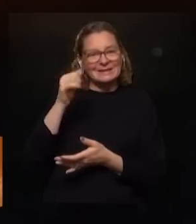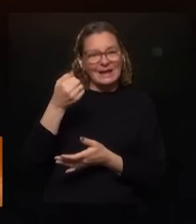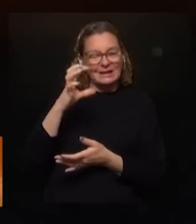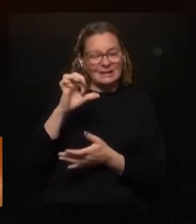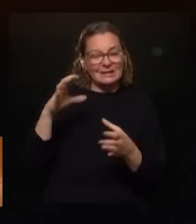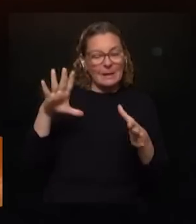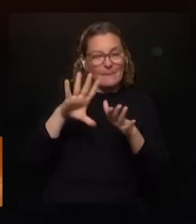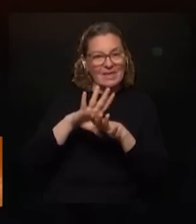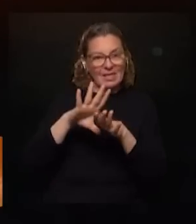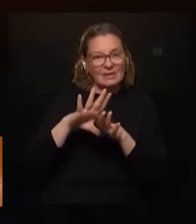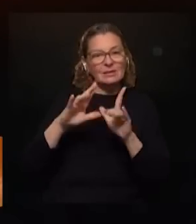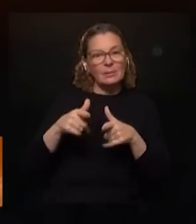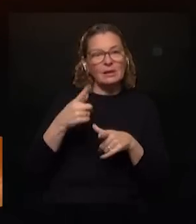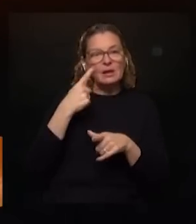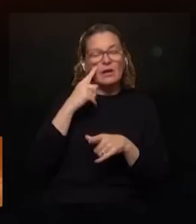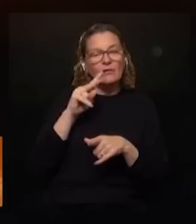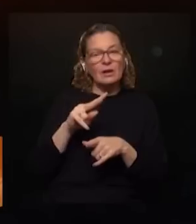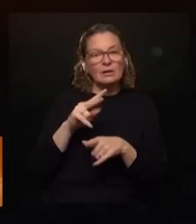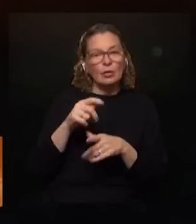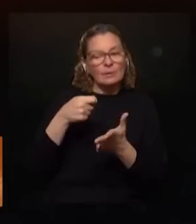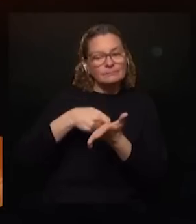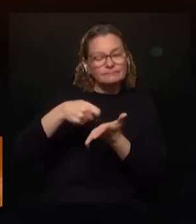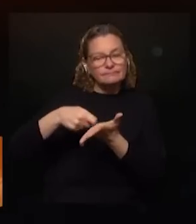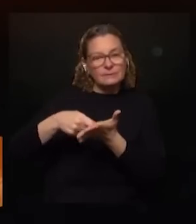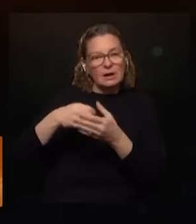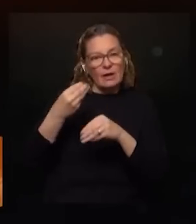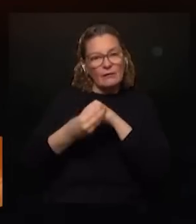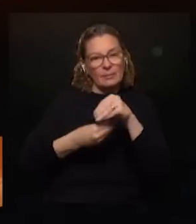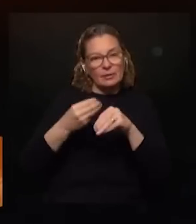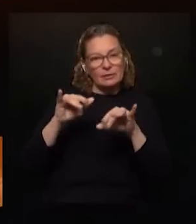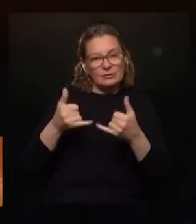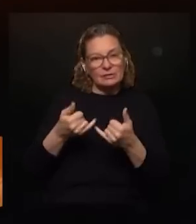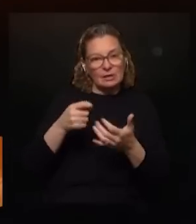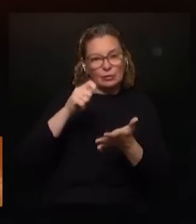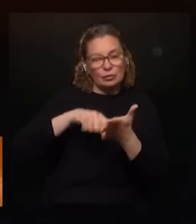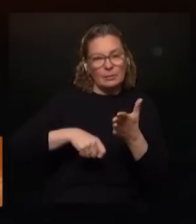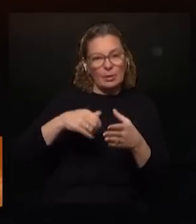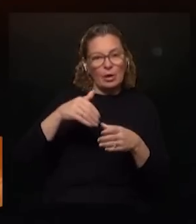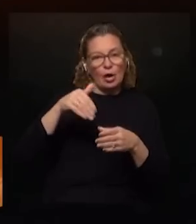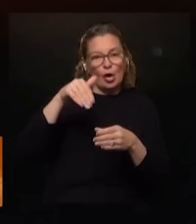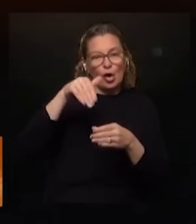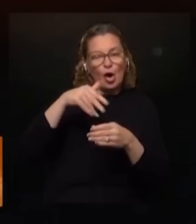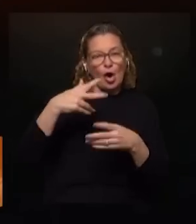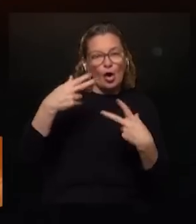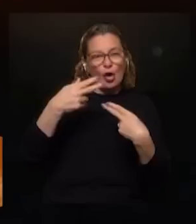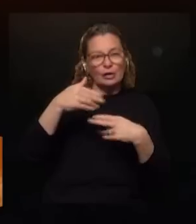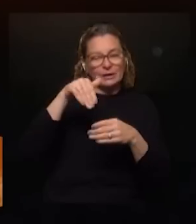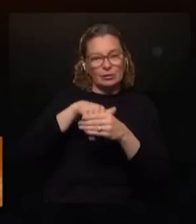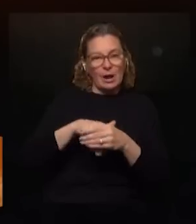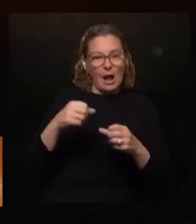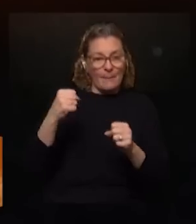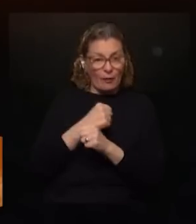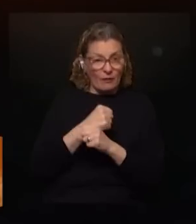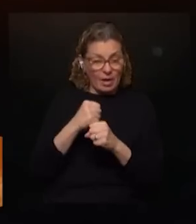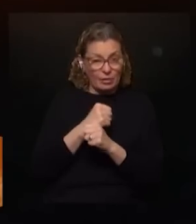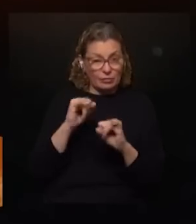y que tiene que ver con el endeudamiento de las familias esto ya hizo el trámite ante la corte electoral ya quedó aprobado